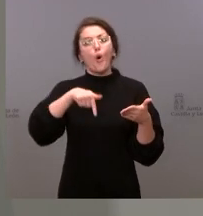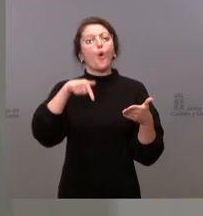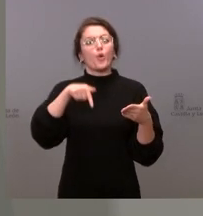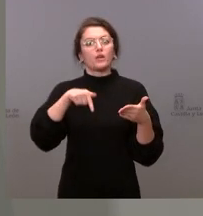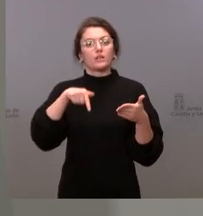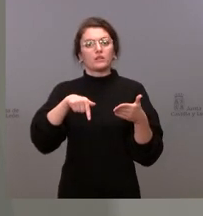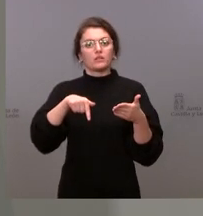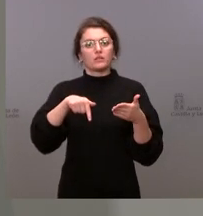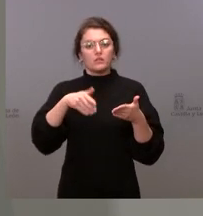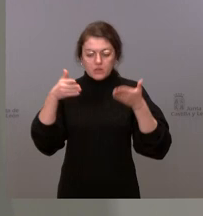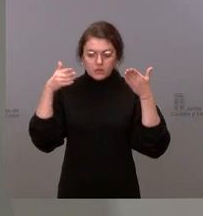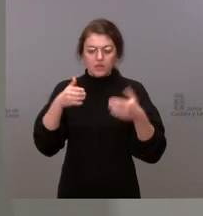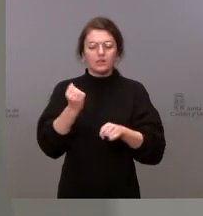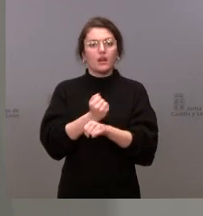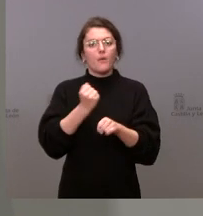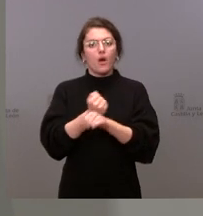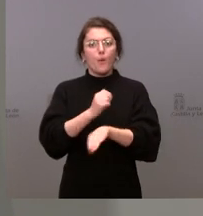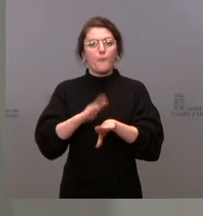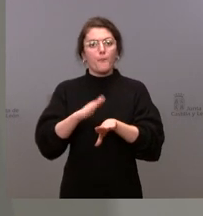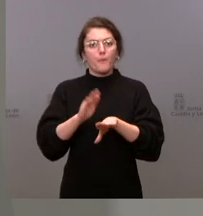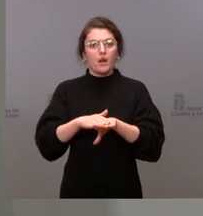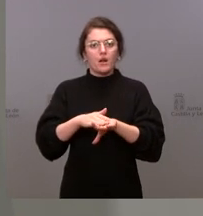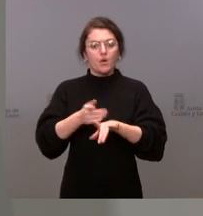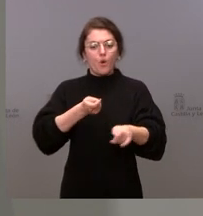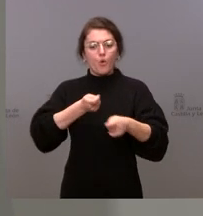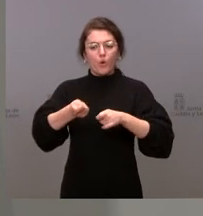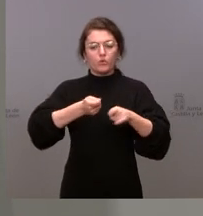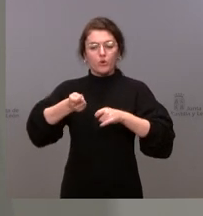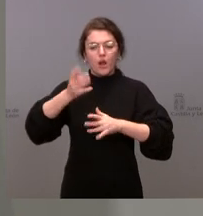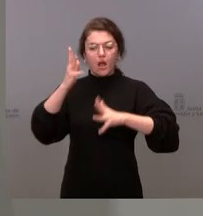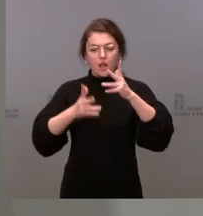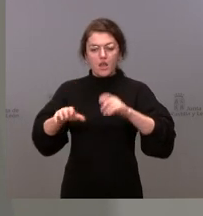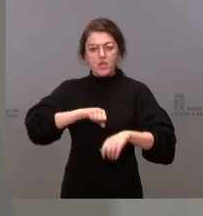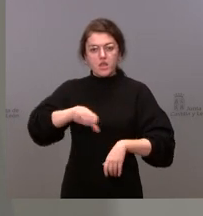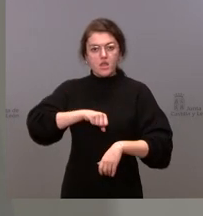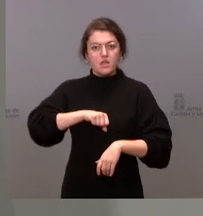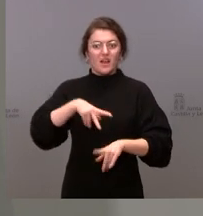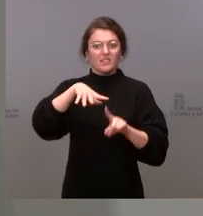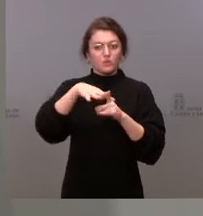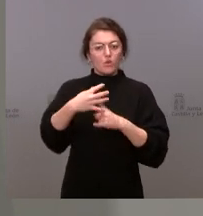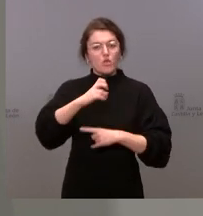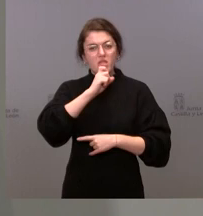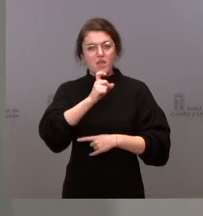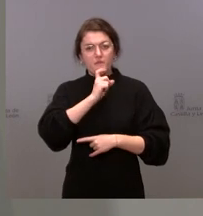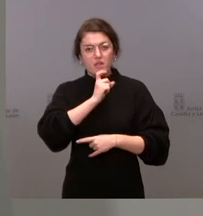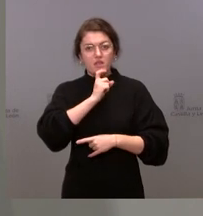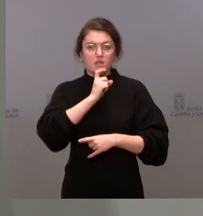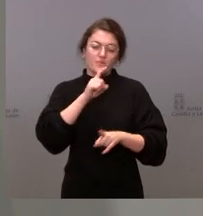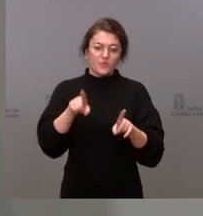trabajar para controlar la incidencia. Estamos en una situación difícil. Estamos ocupándonos de trabajar